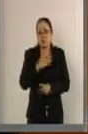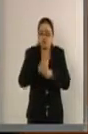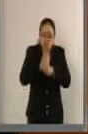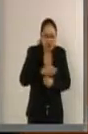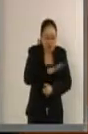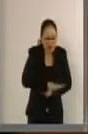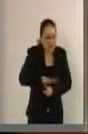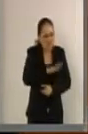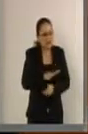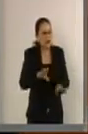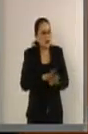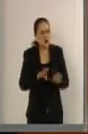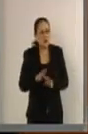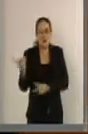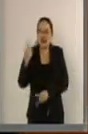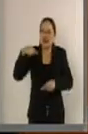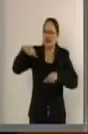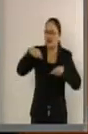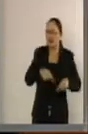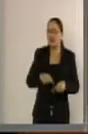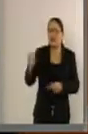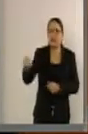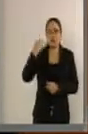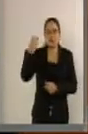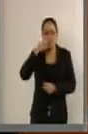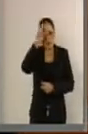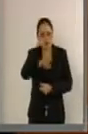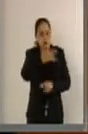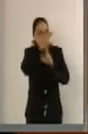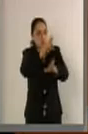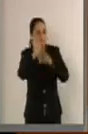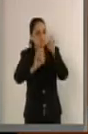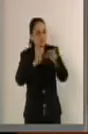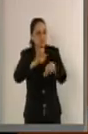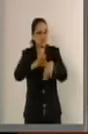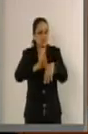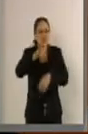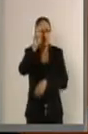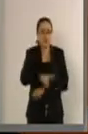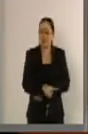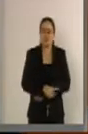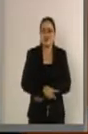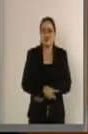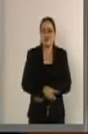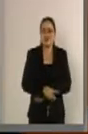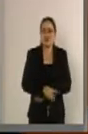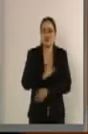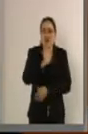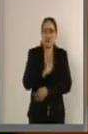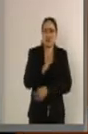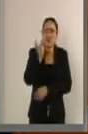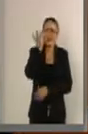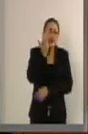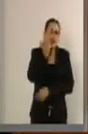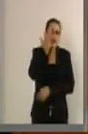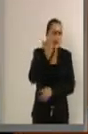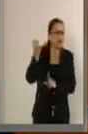escuchemos aquí pocas soluciones reales. Pero lo que sí escuchamos es mucha demagogia.